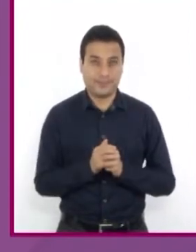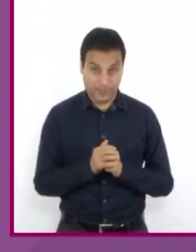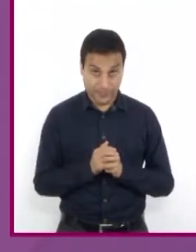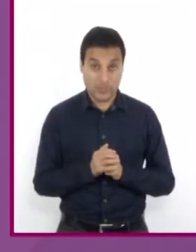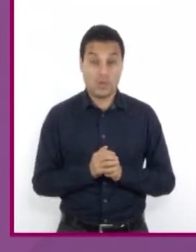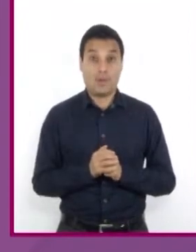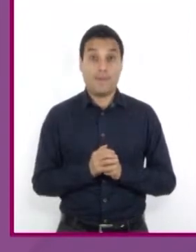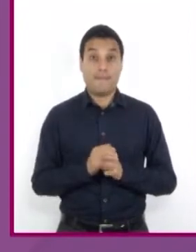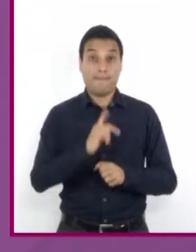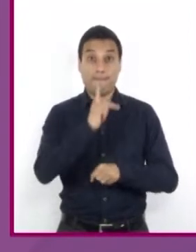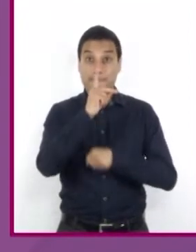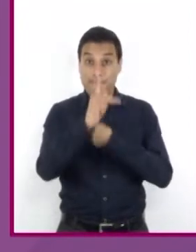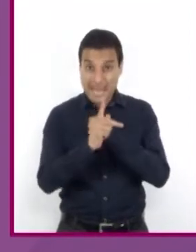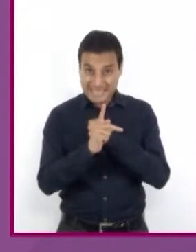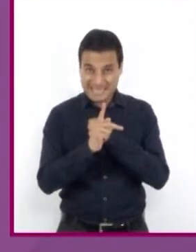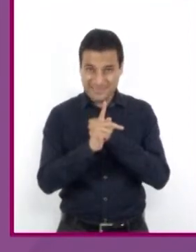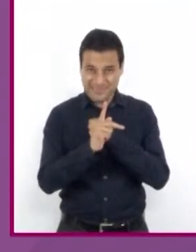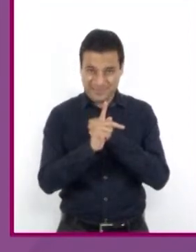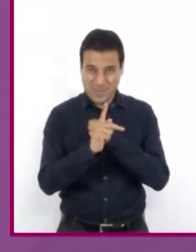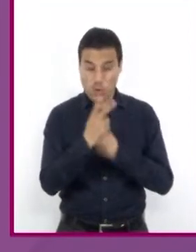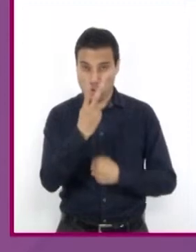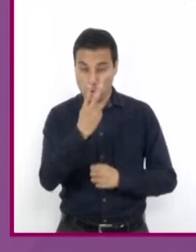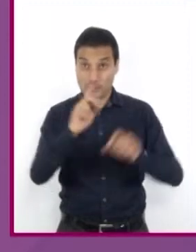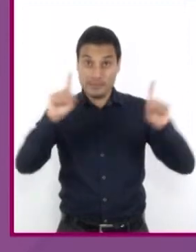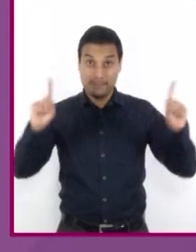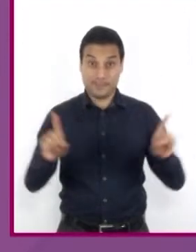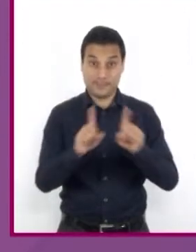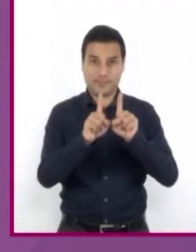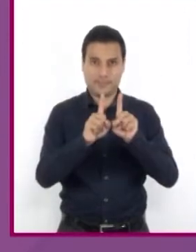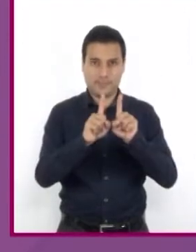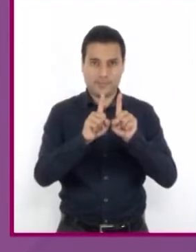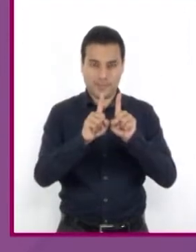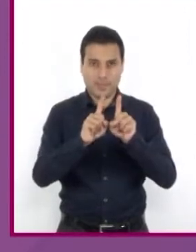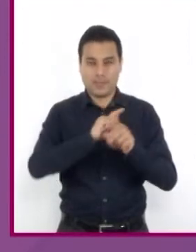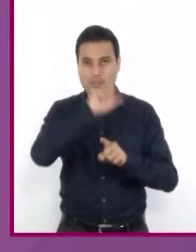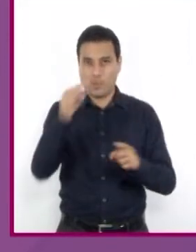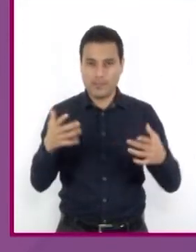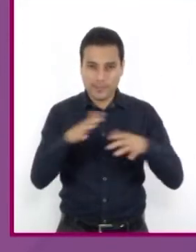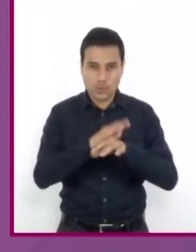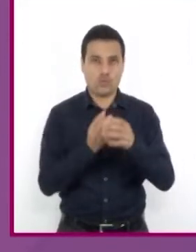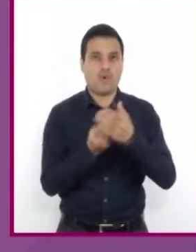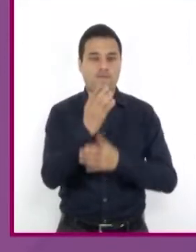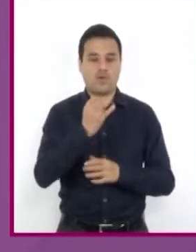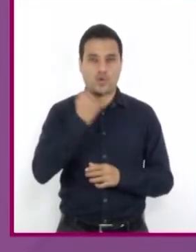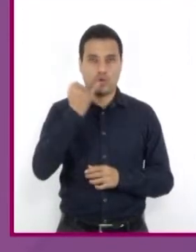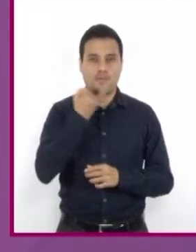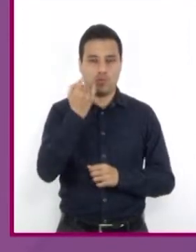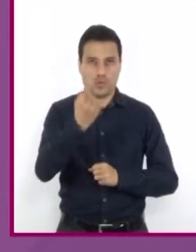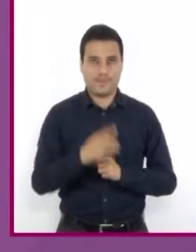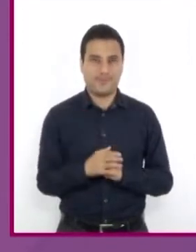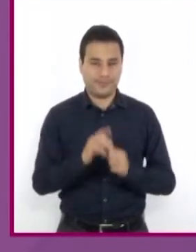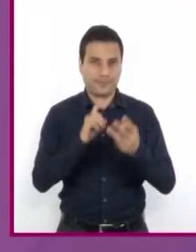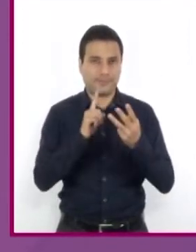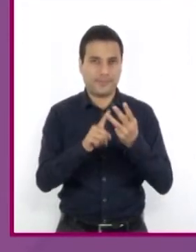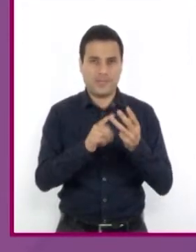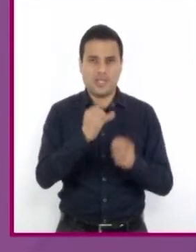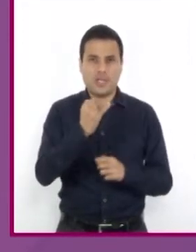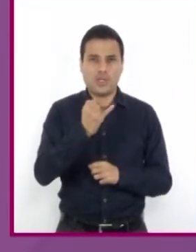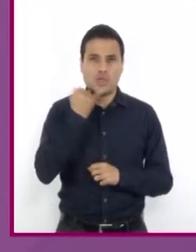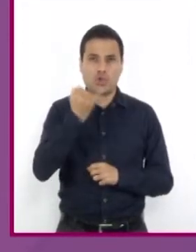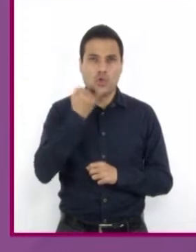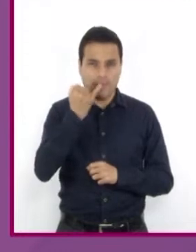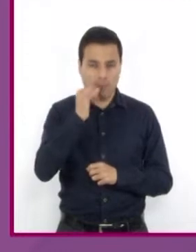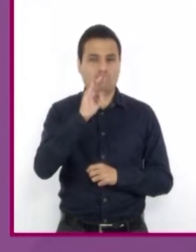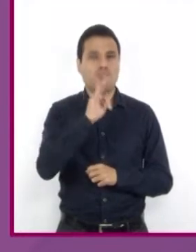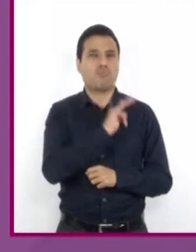contacto un país con otro, la lengua se hace una sola. Inciso C. El lenguaje se combina para